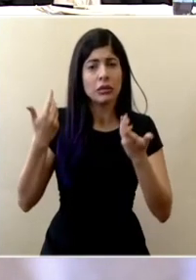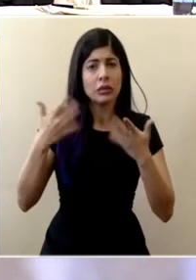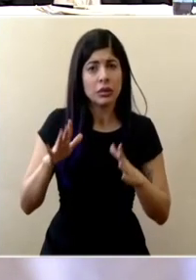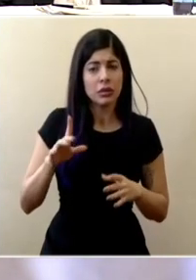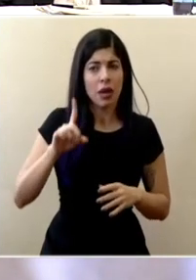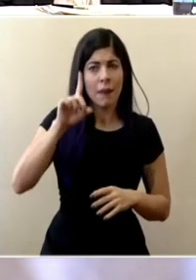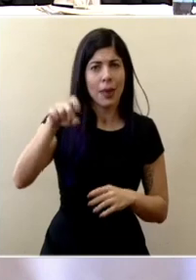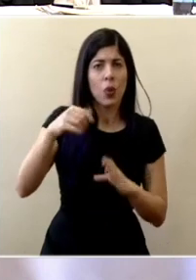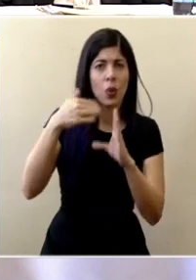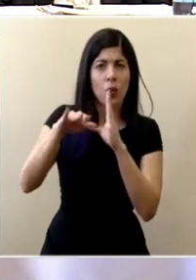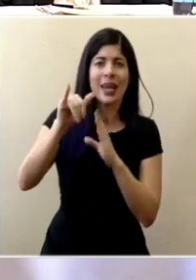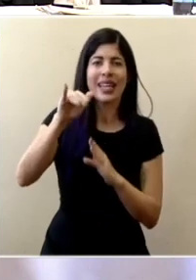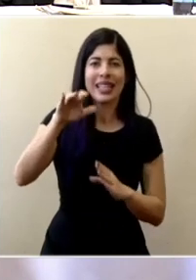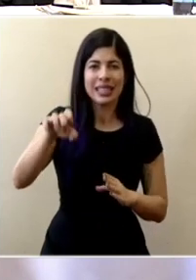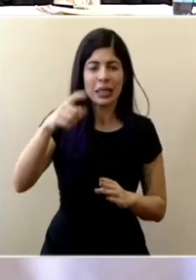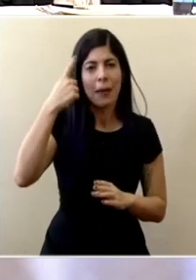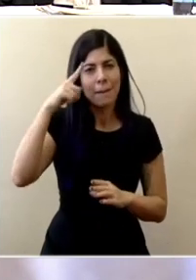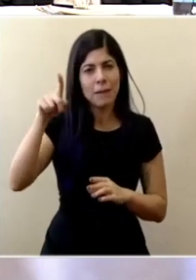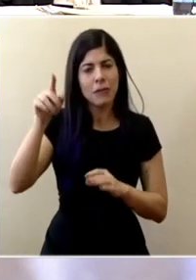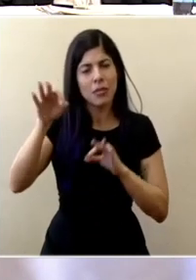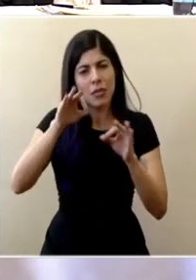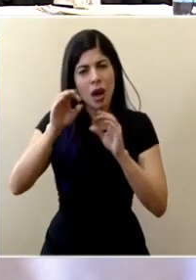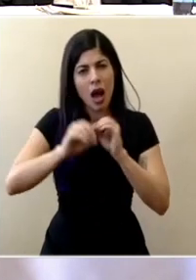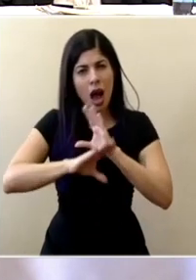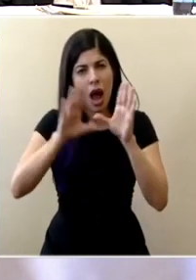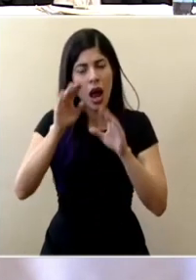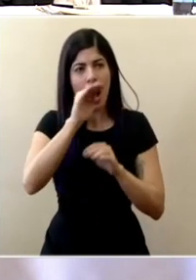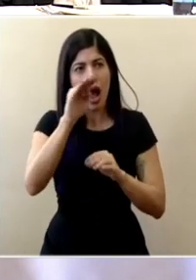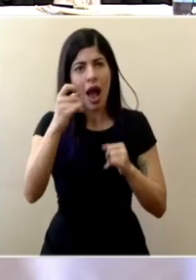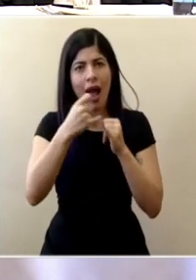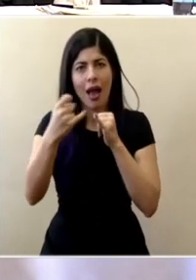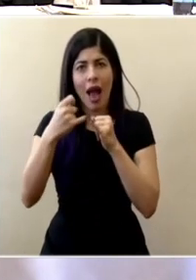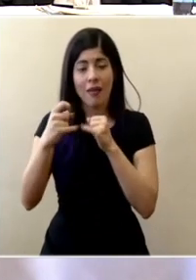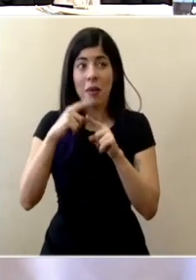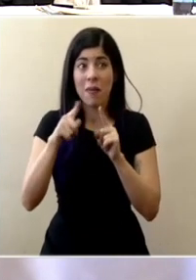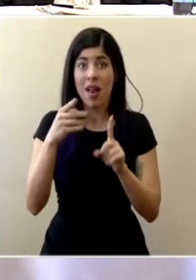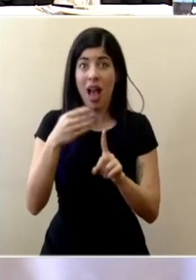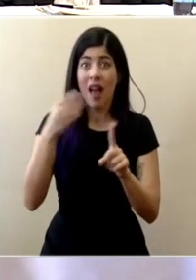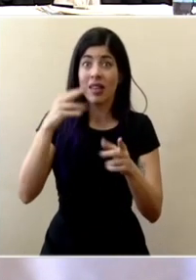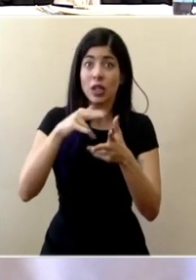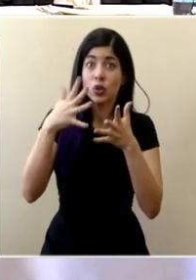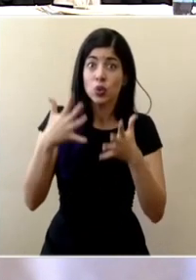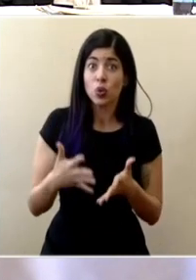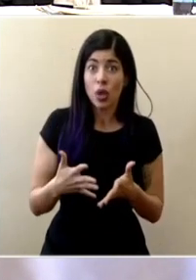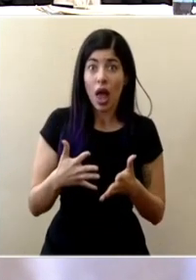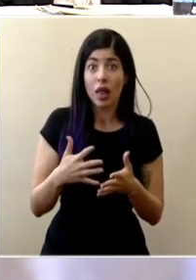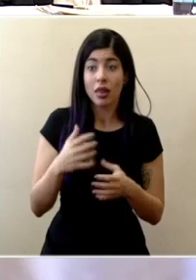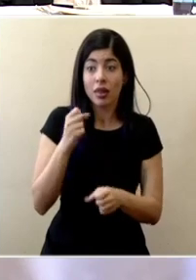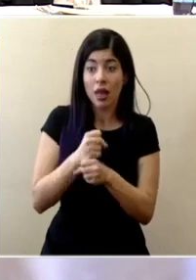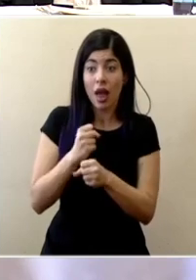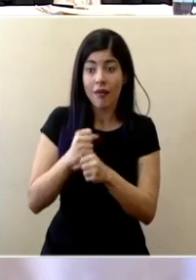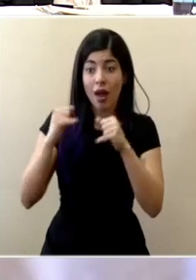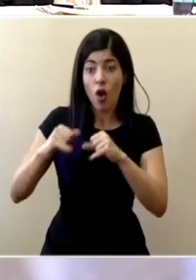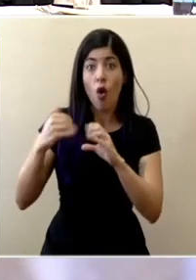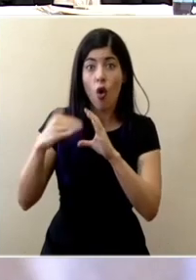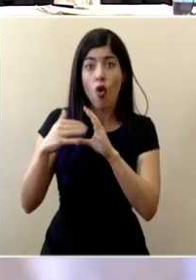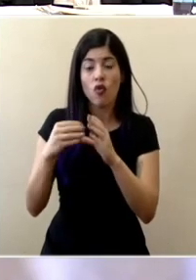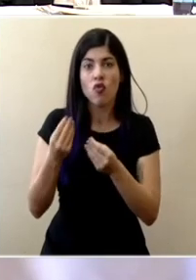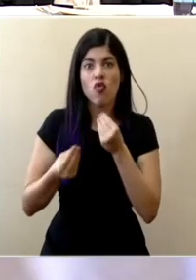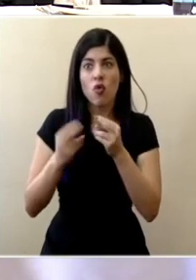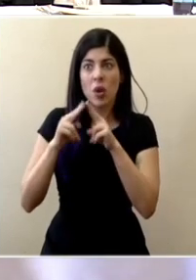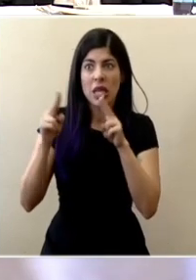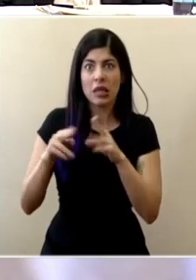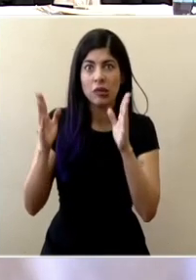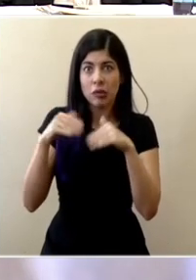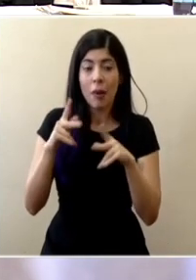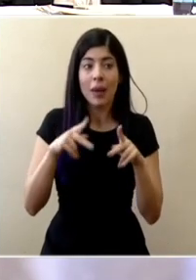consulta a alice también para que haga las debidas aclaraciones a las cableras pero esto está afectando a estudiantes que los mandan a hacer trabajos por correo a los